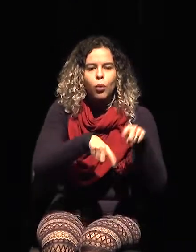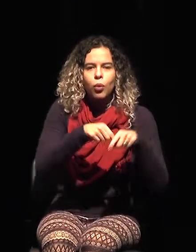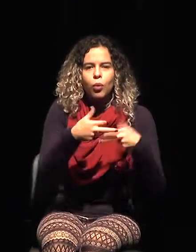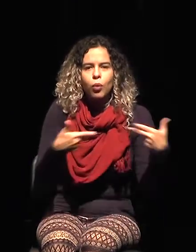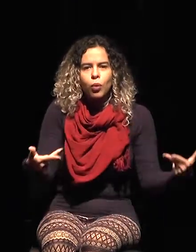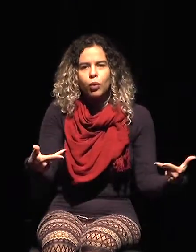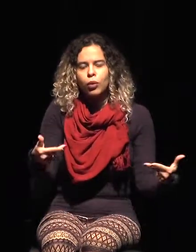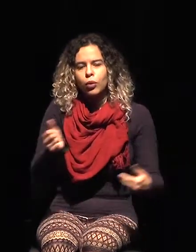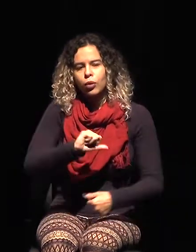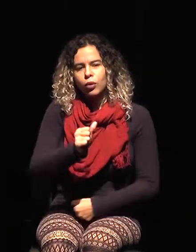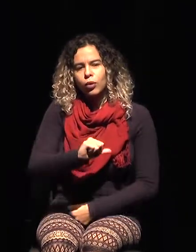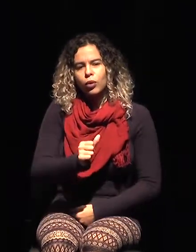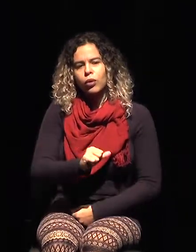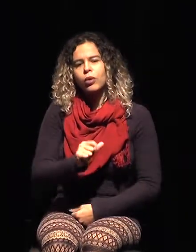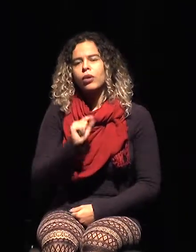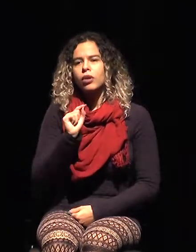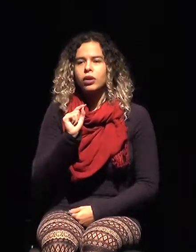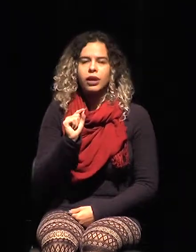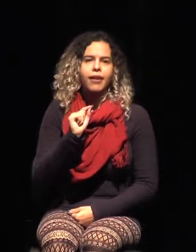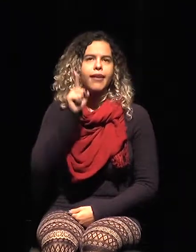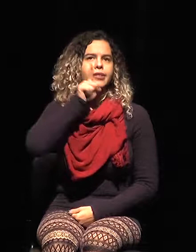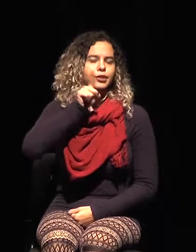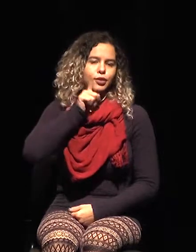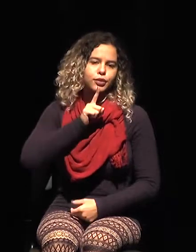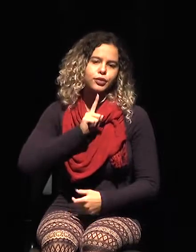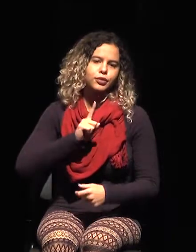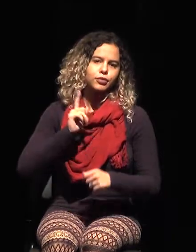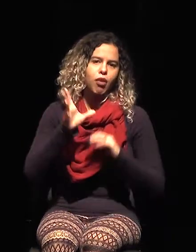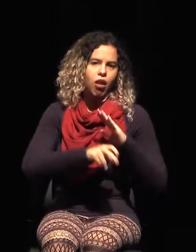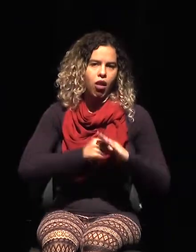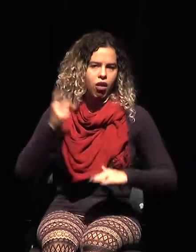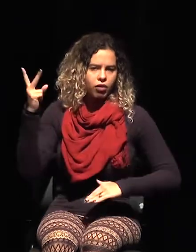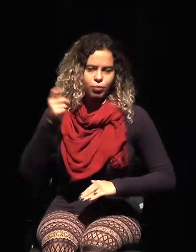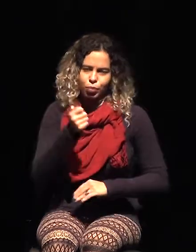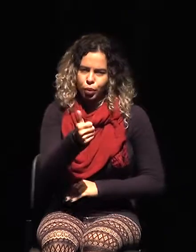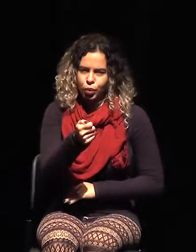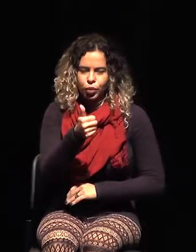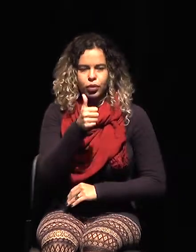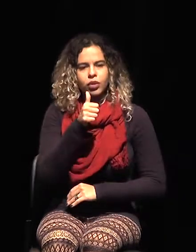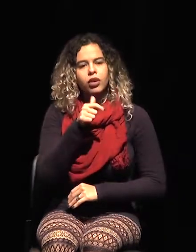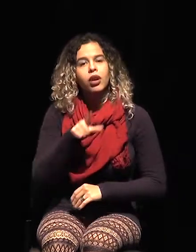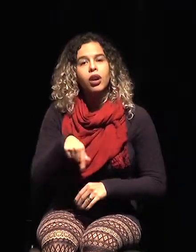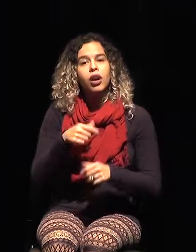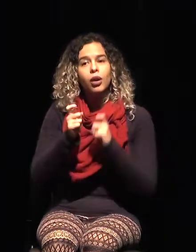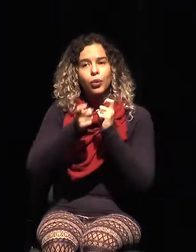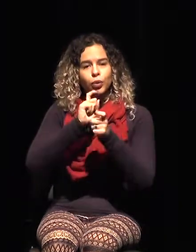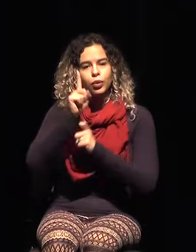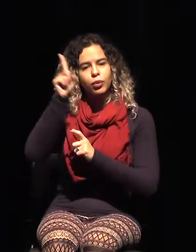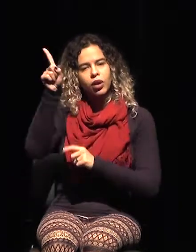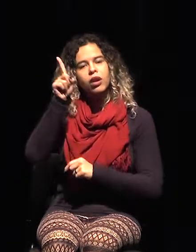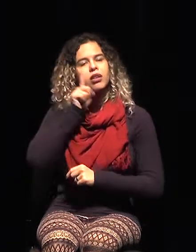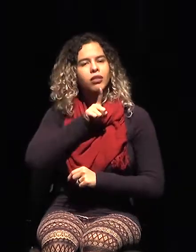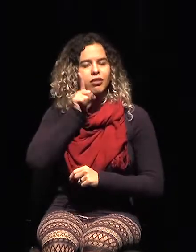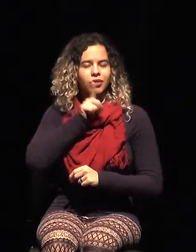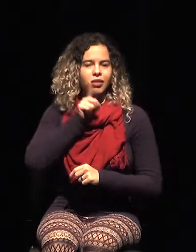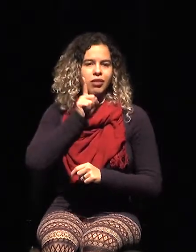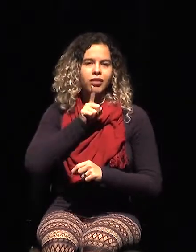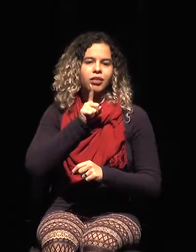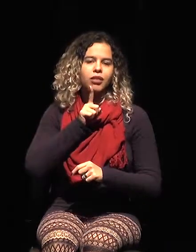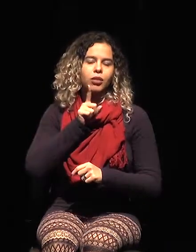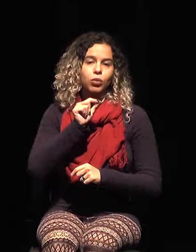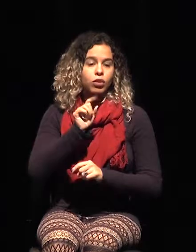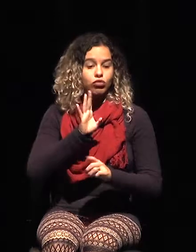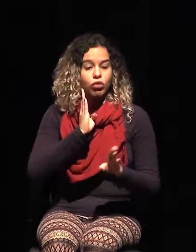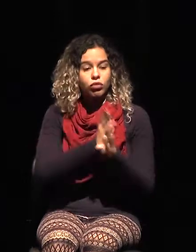tráfico de bienes culturales entre Canadá y Estados Unidos. En las